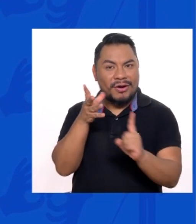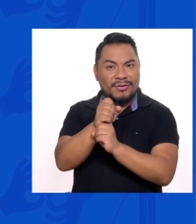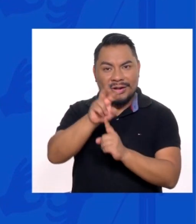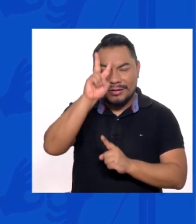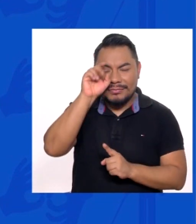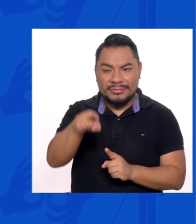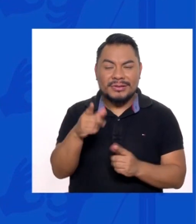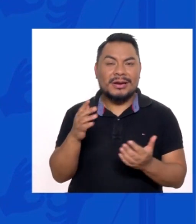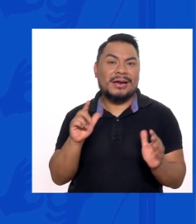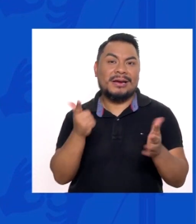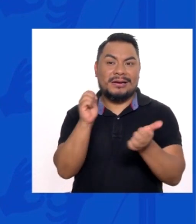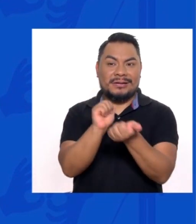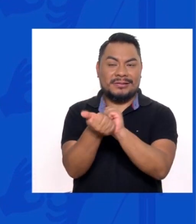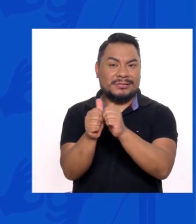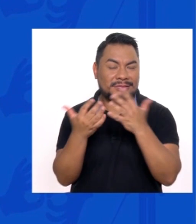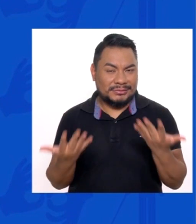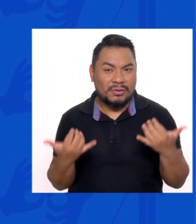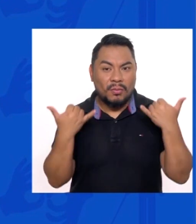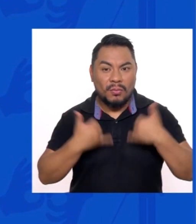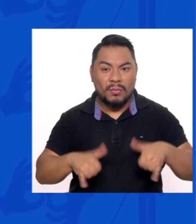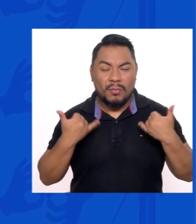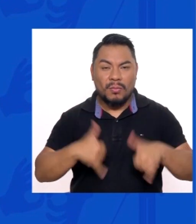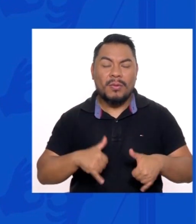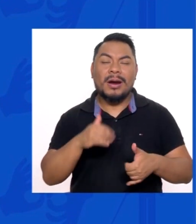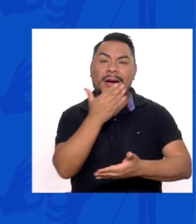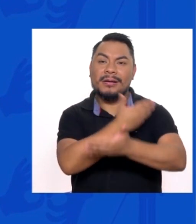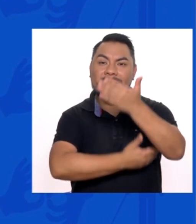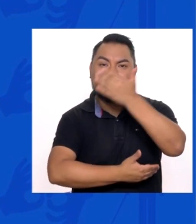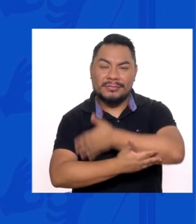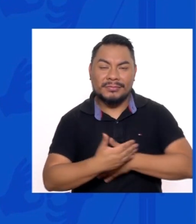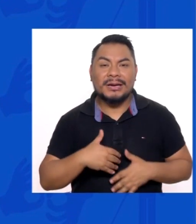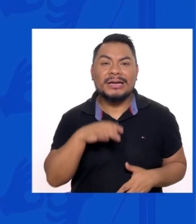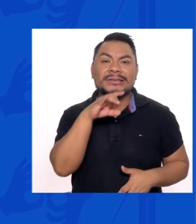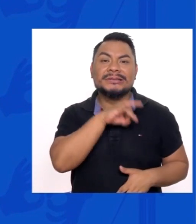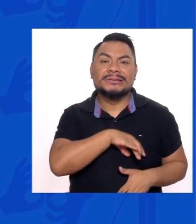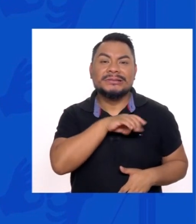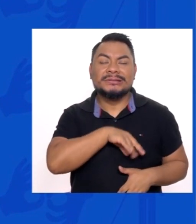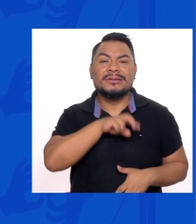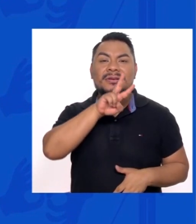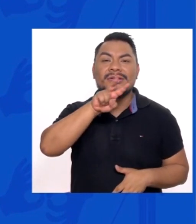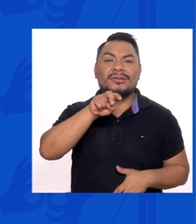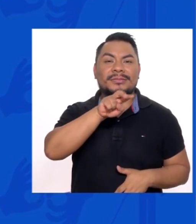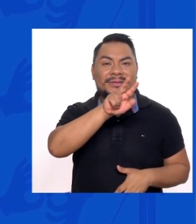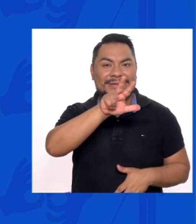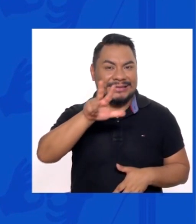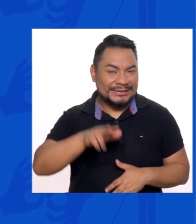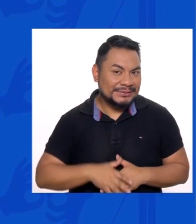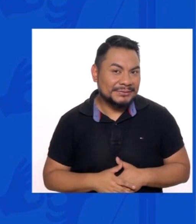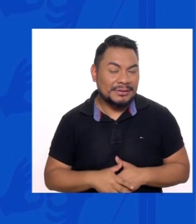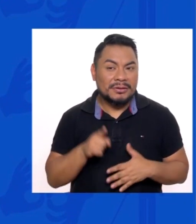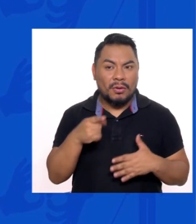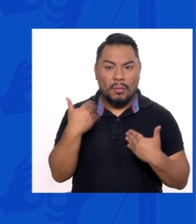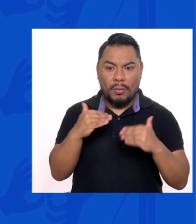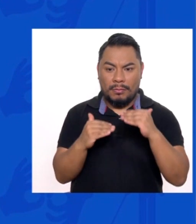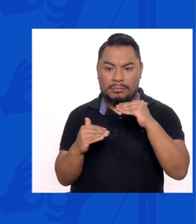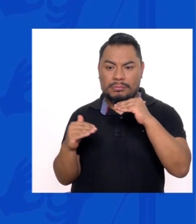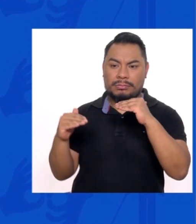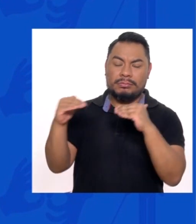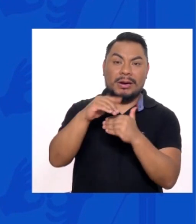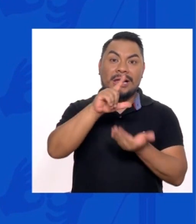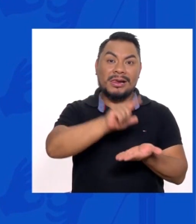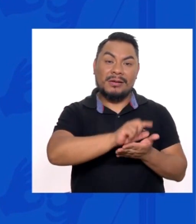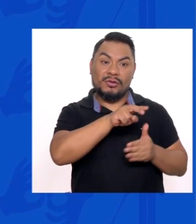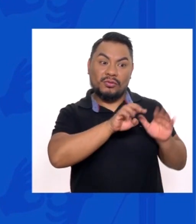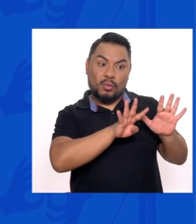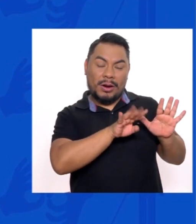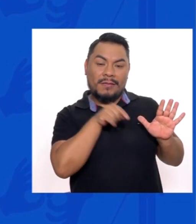En la séptima edición De los Juegos Para Panamericanos Santiago 2023 Superando la actuación De Lima